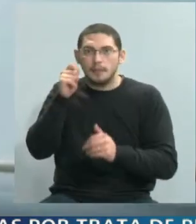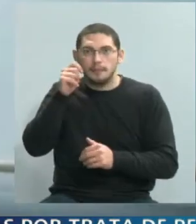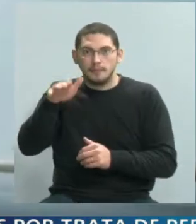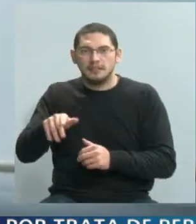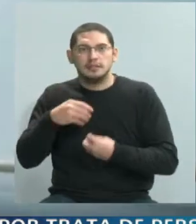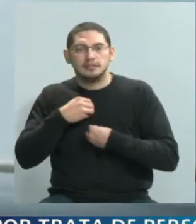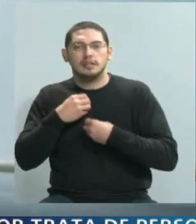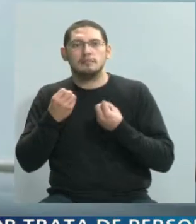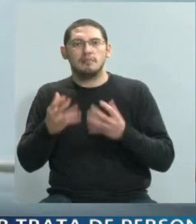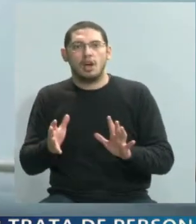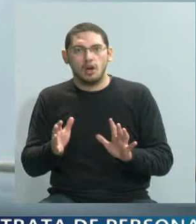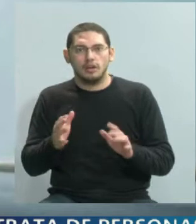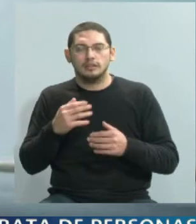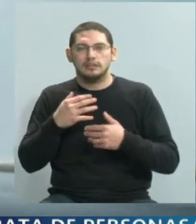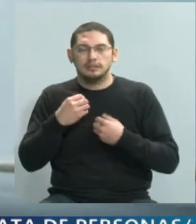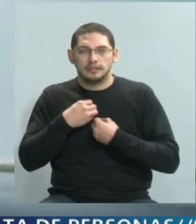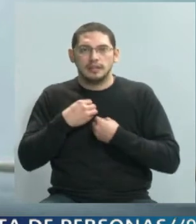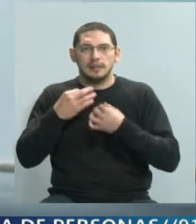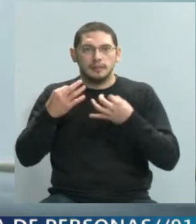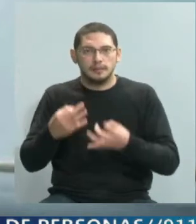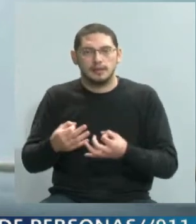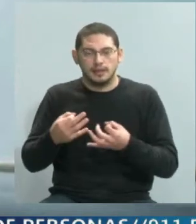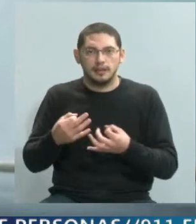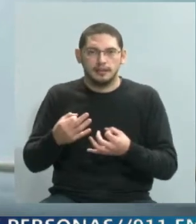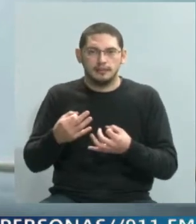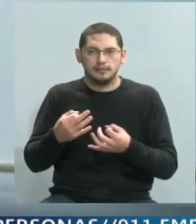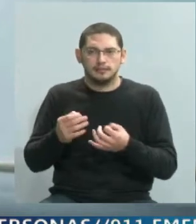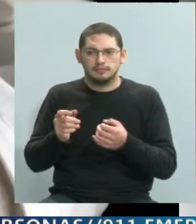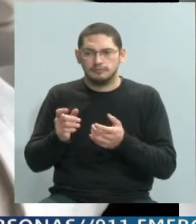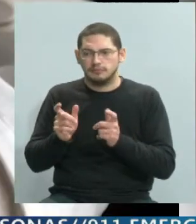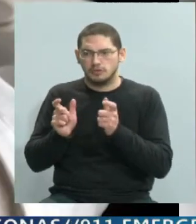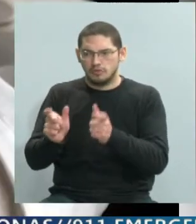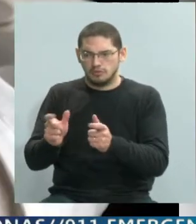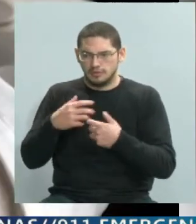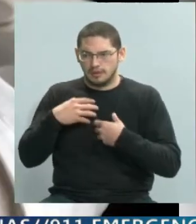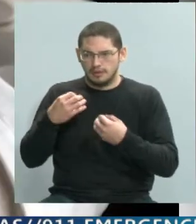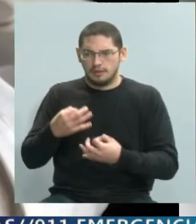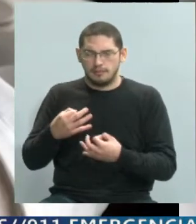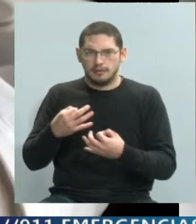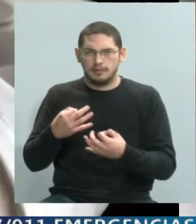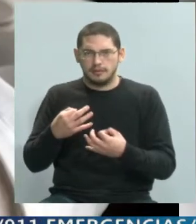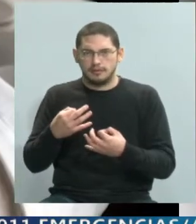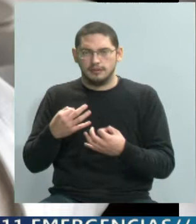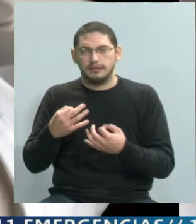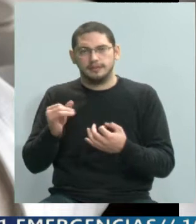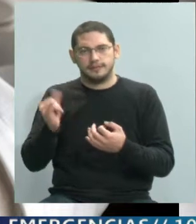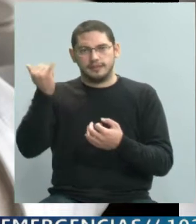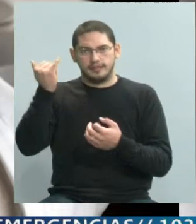controlados y cuesta por ahí en la parte médica encontrar cuál es la causa, no sé,